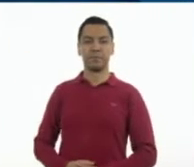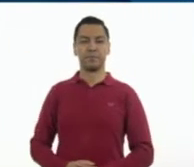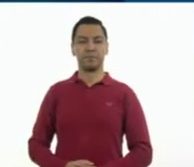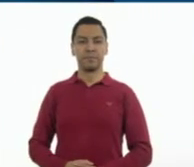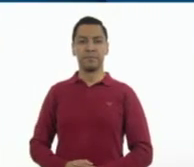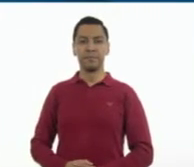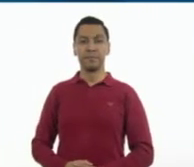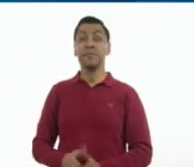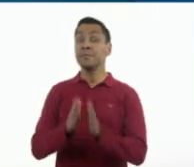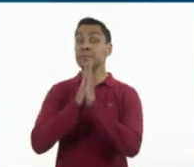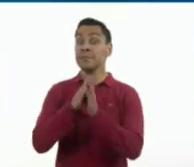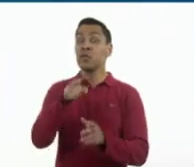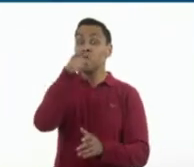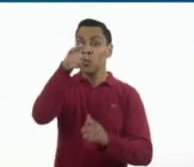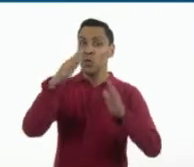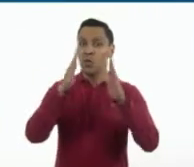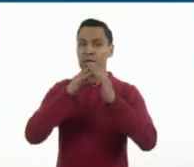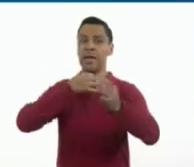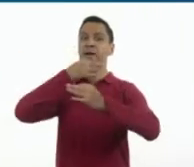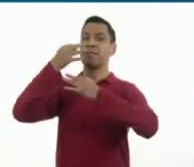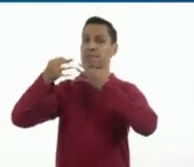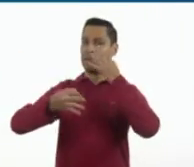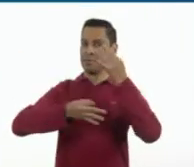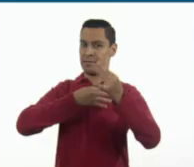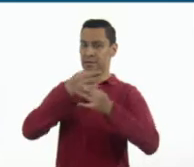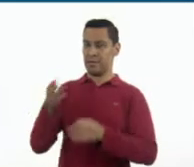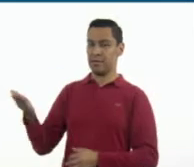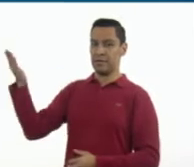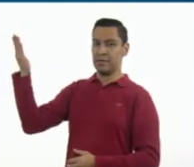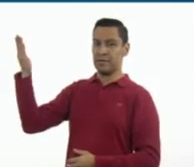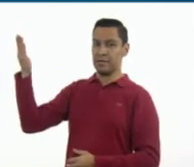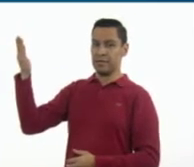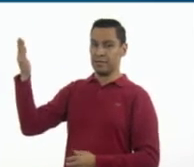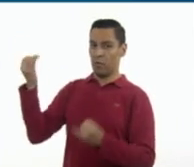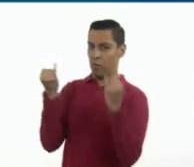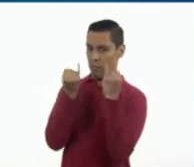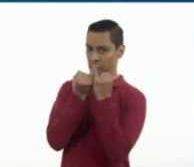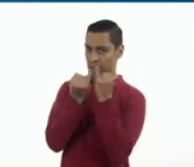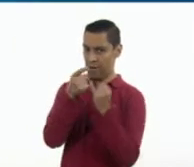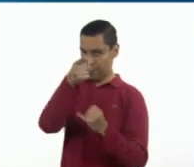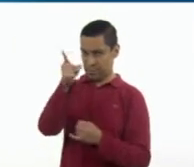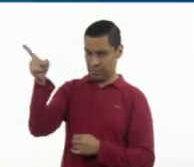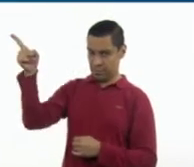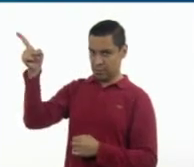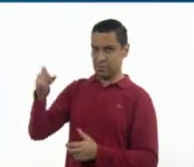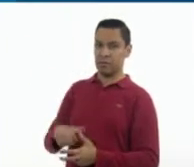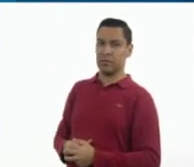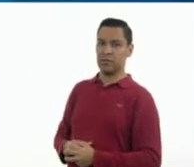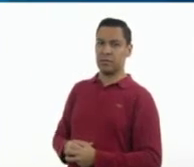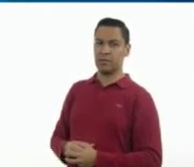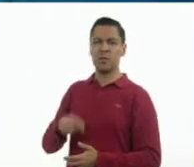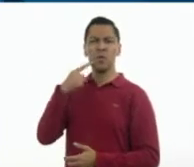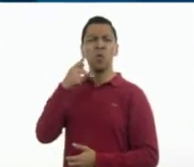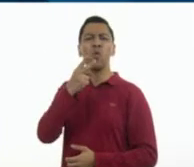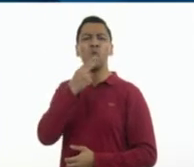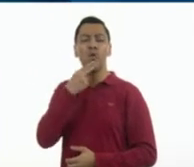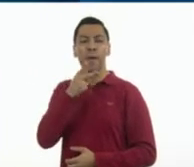Por favor, alumnos en casa, vamos a verlos. Claro, ambos usan la palabra